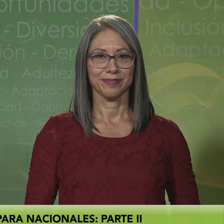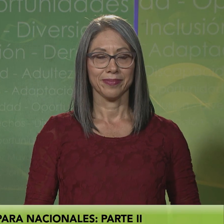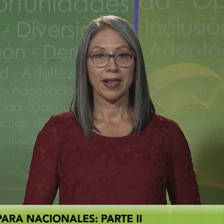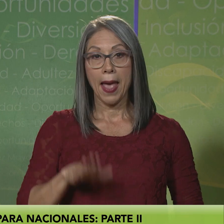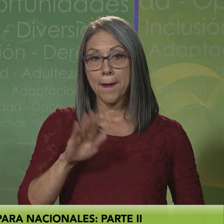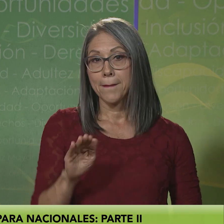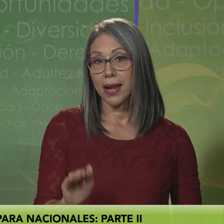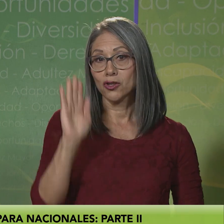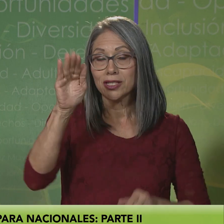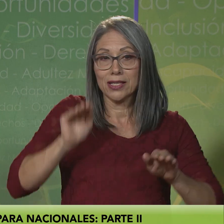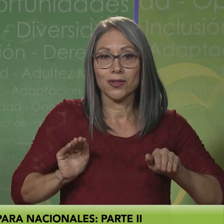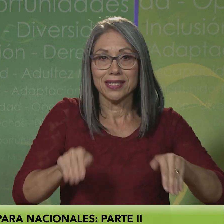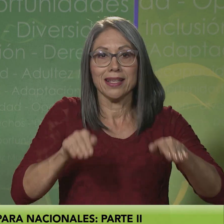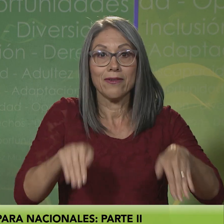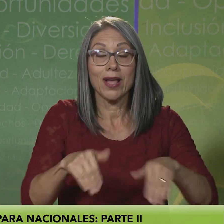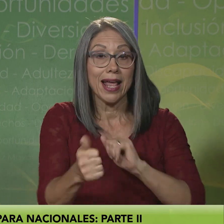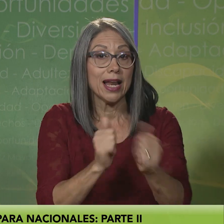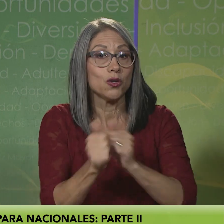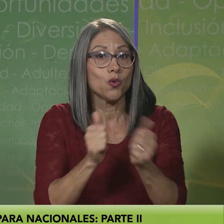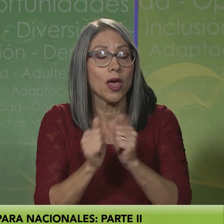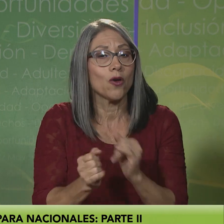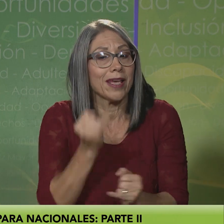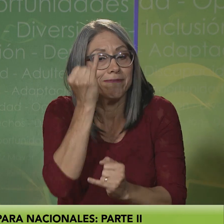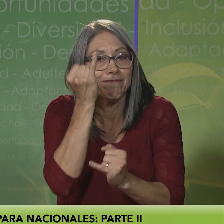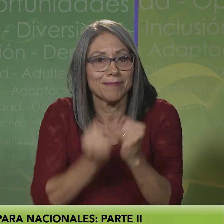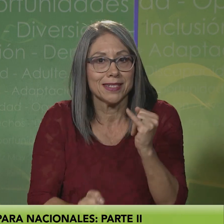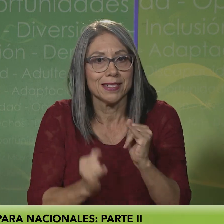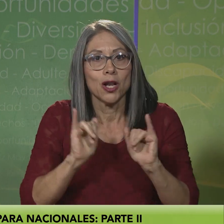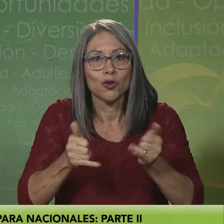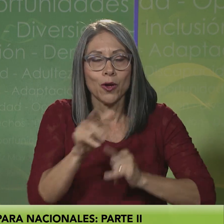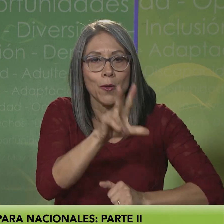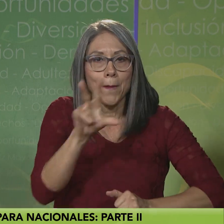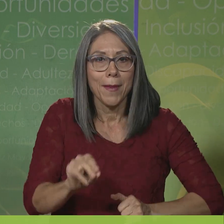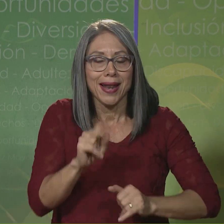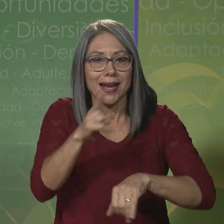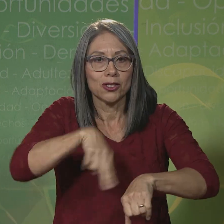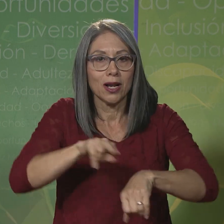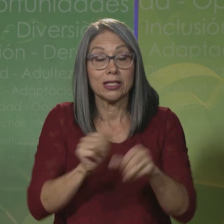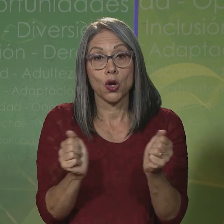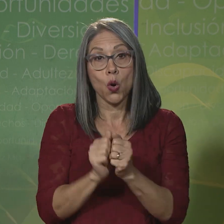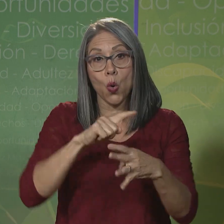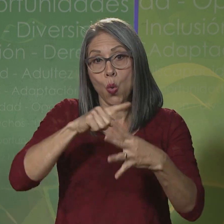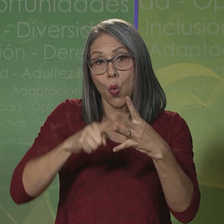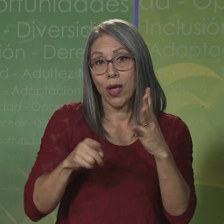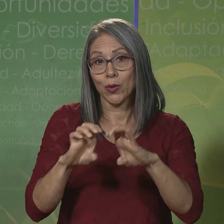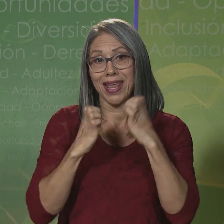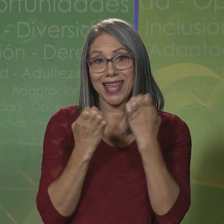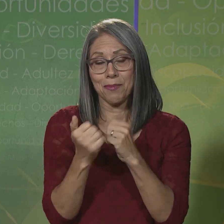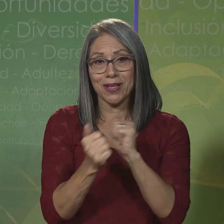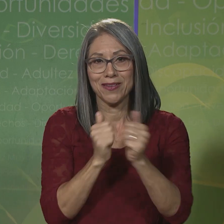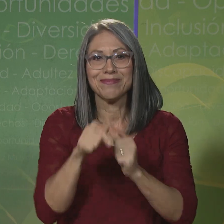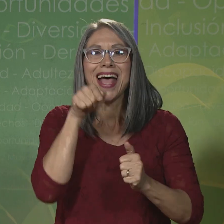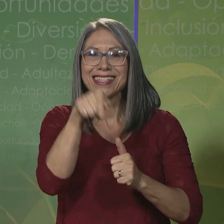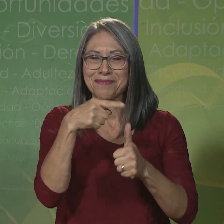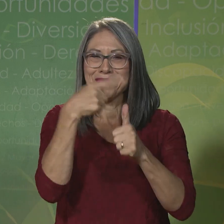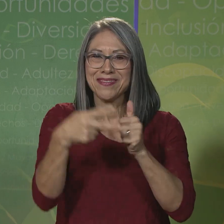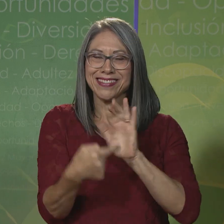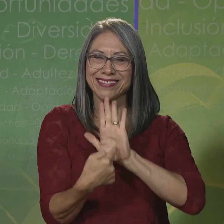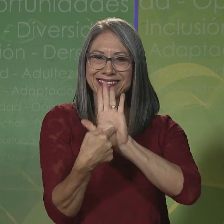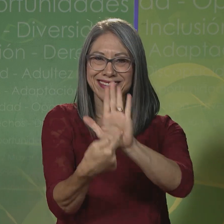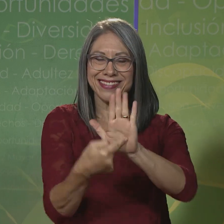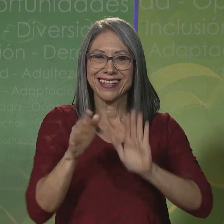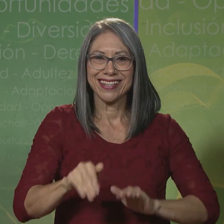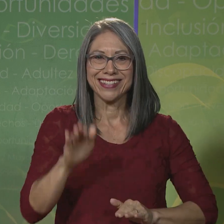Baloncesto en silla de ruedas fue el deporte que cerró los Juegos Paranacionales con cuatro equipos en competencia, así estuvo el debut de esta